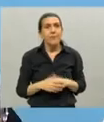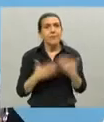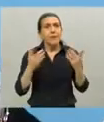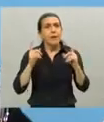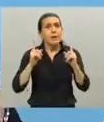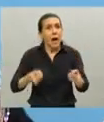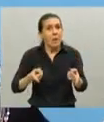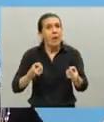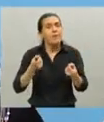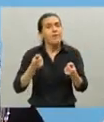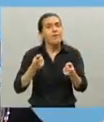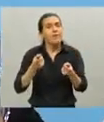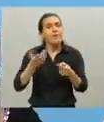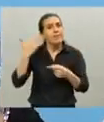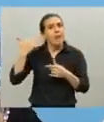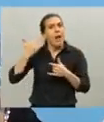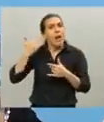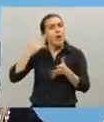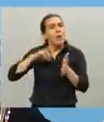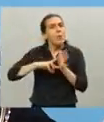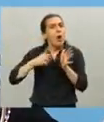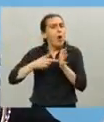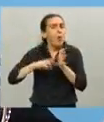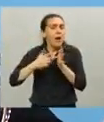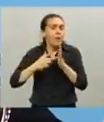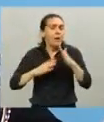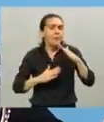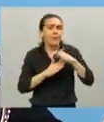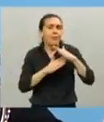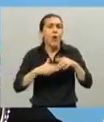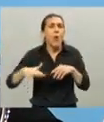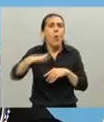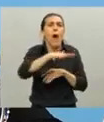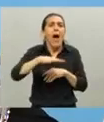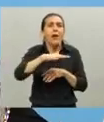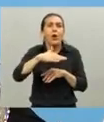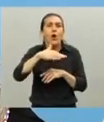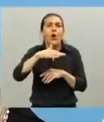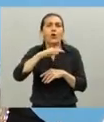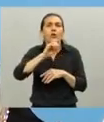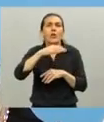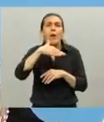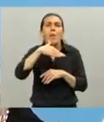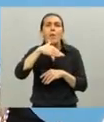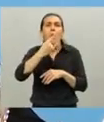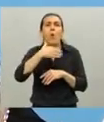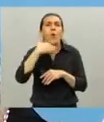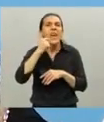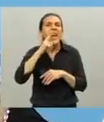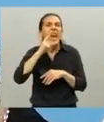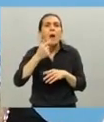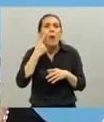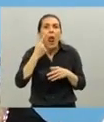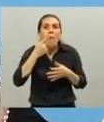Teníamos un problema, fundamentalmente, en el barrio Mujica, para ver cómo hacer los tests.